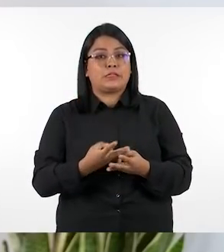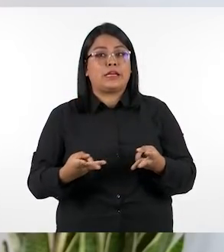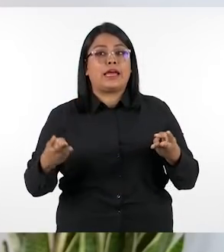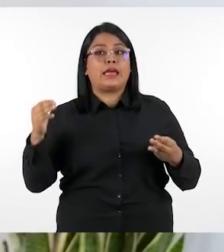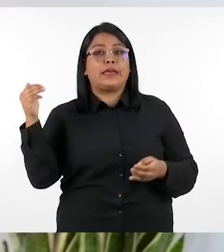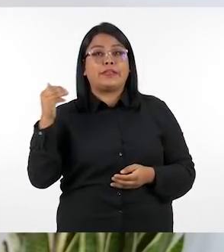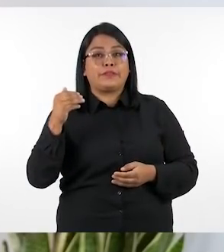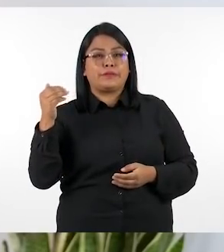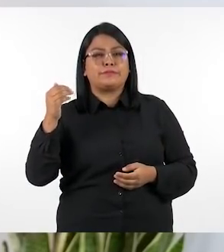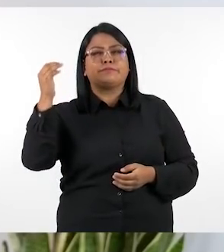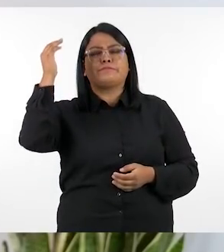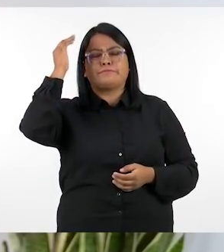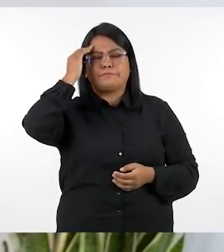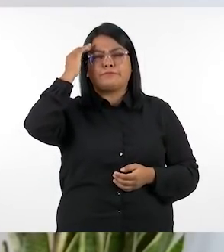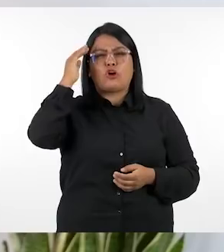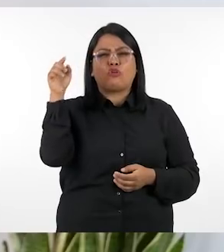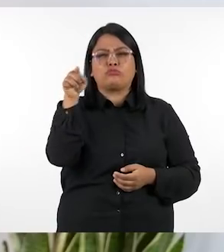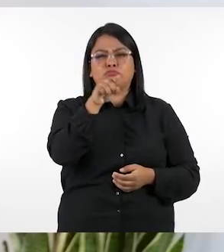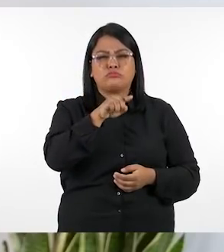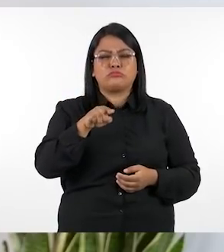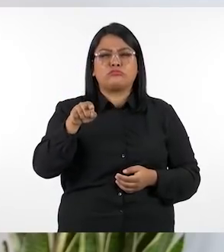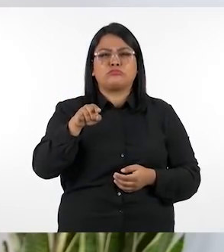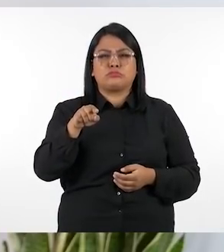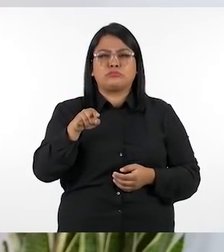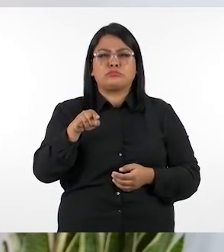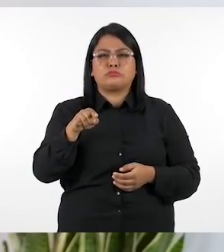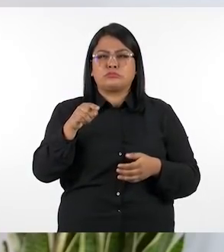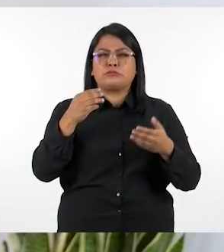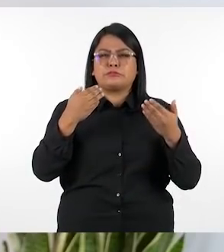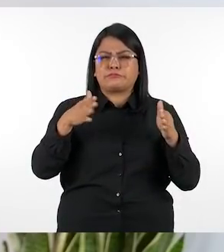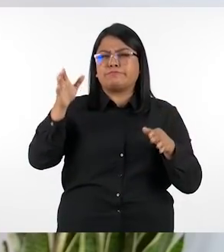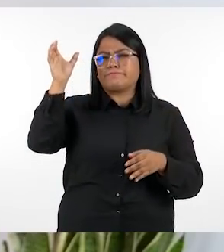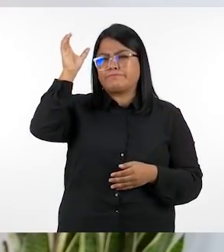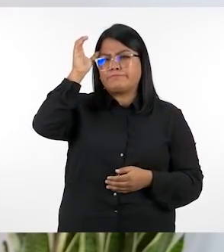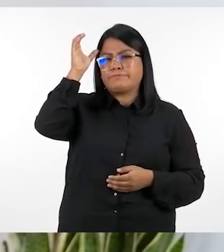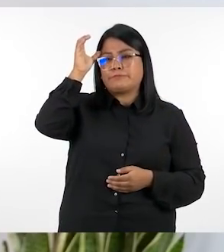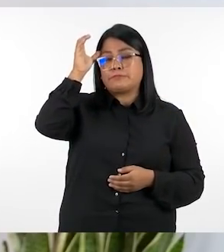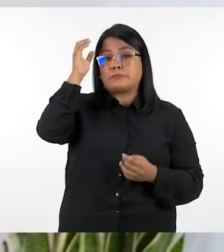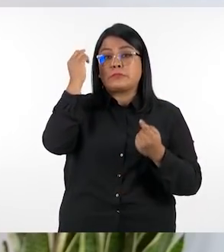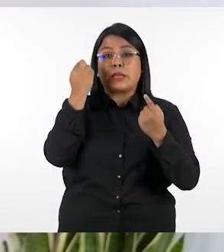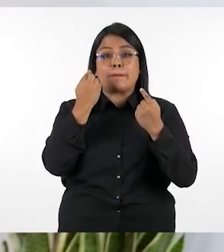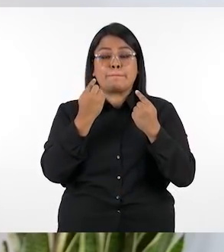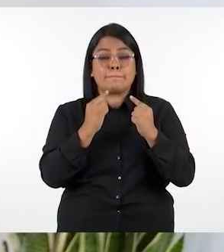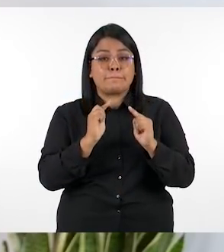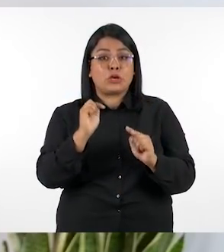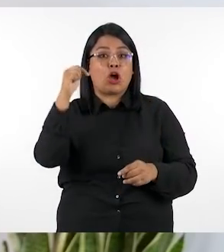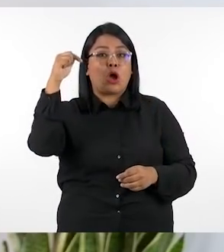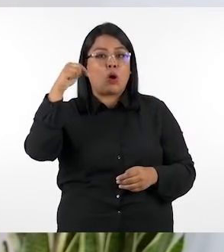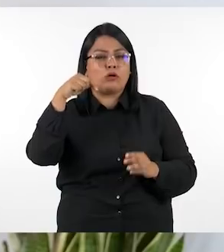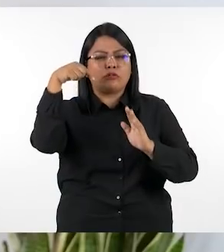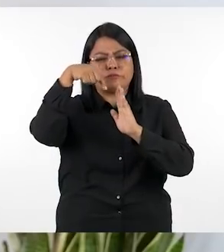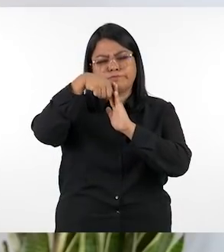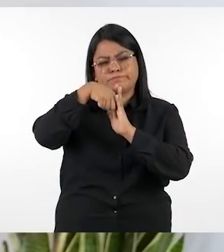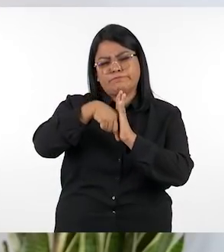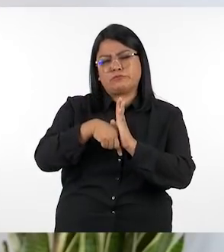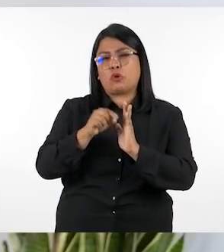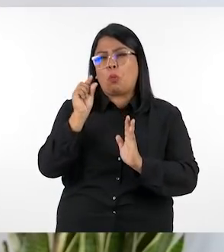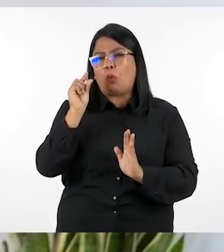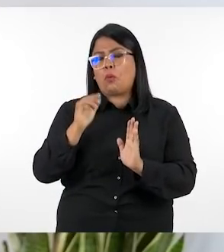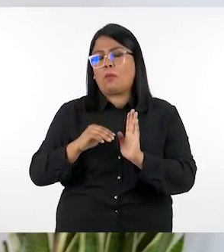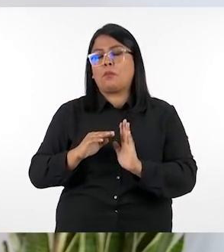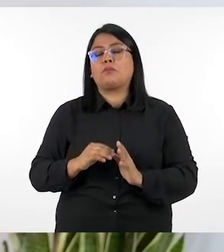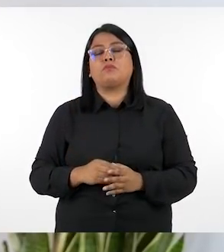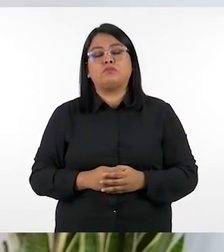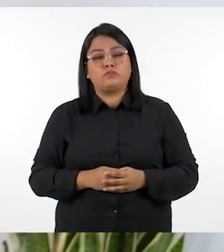los materiales educativos sabemos que ustedes ya conocen acerca de algunos de ellos pero en este espacio vamos a profundizar